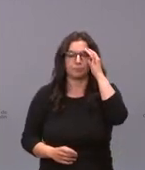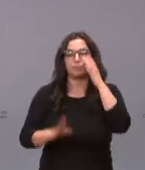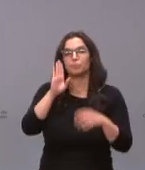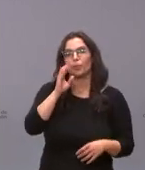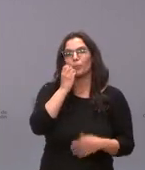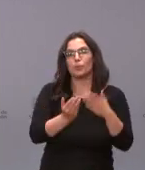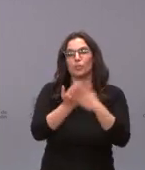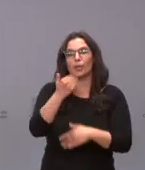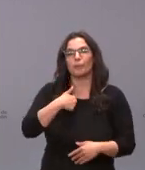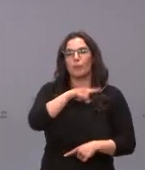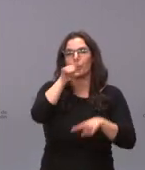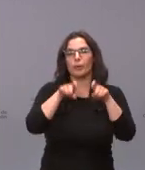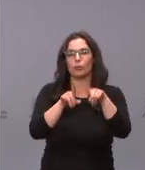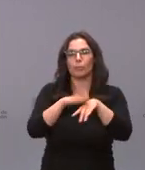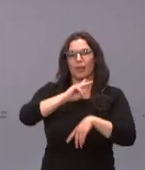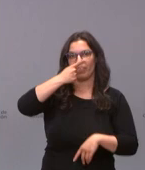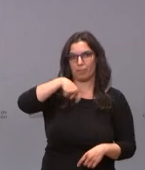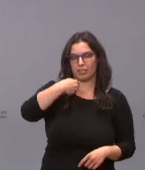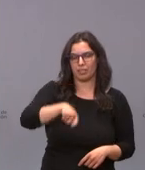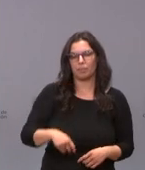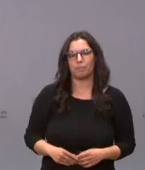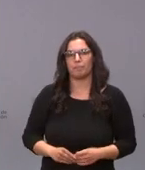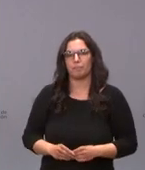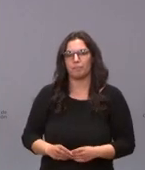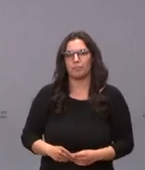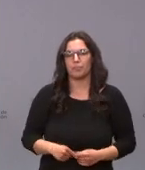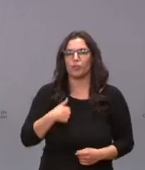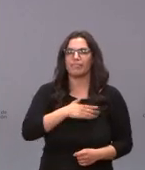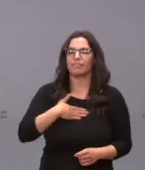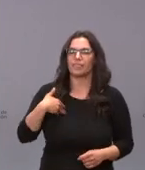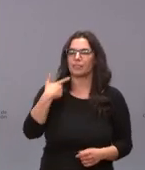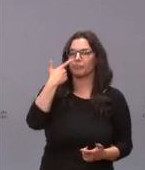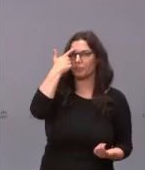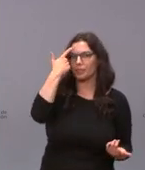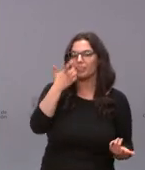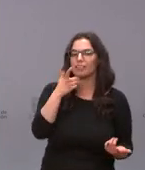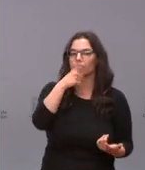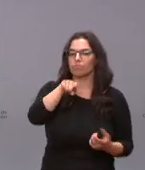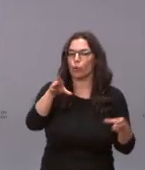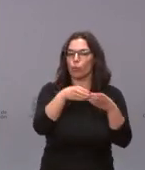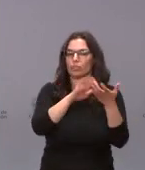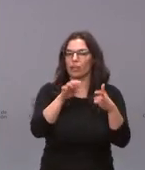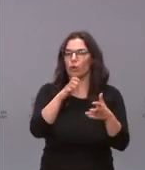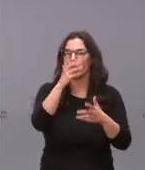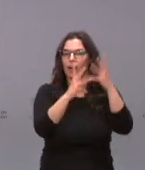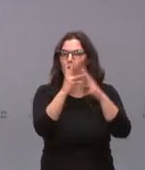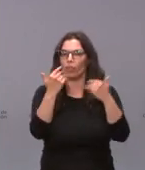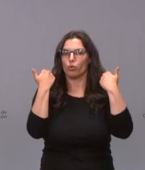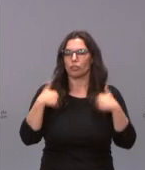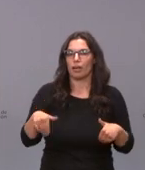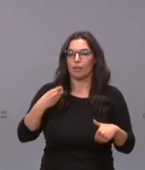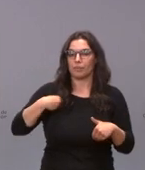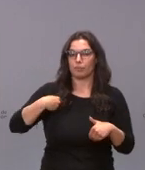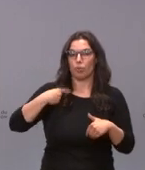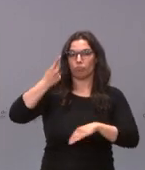buenos días mis preguntas son para el vicepresidente quería saber si la junta tiene cuantificado el efecto de la medida de